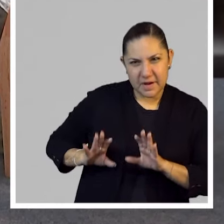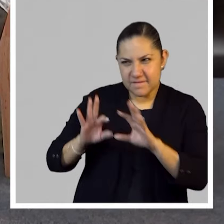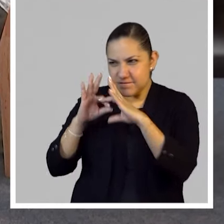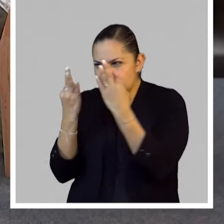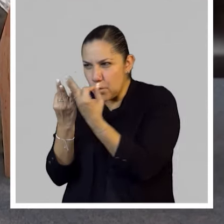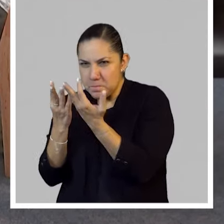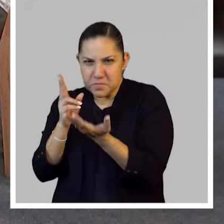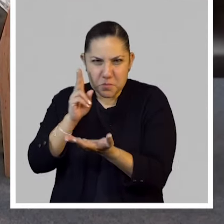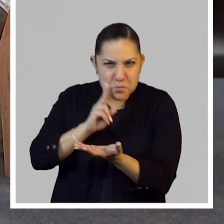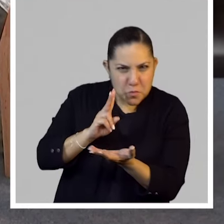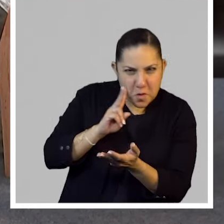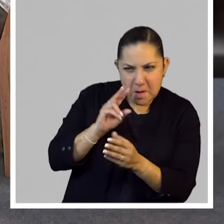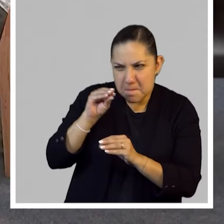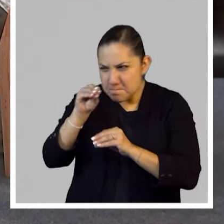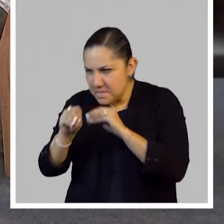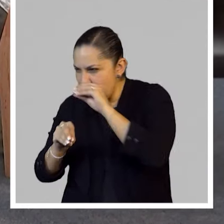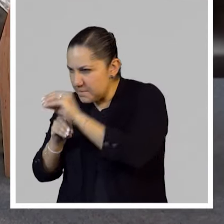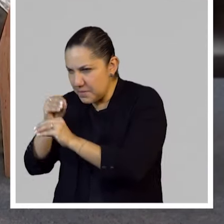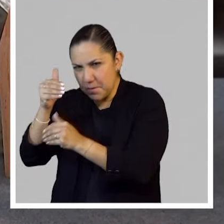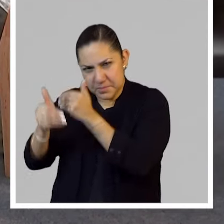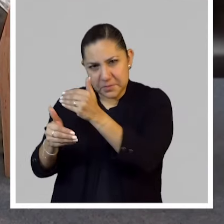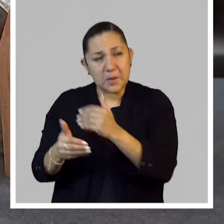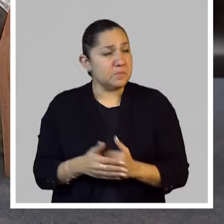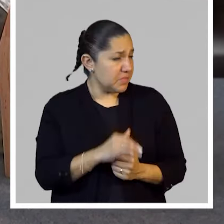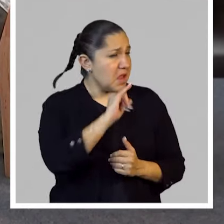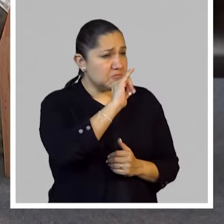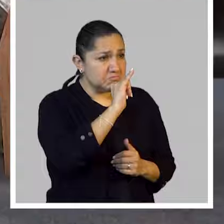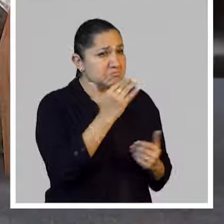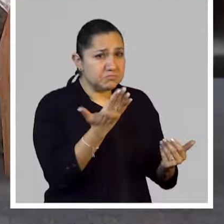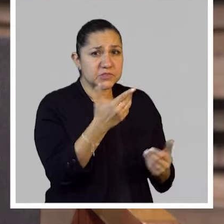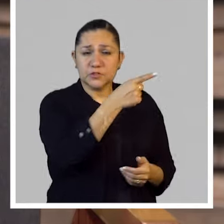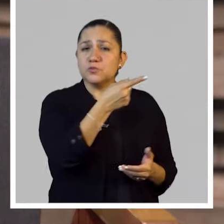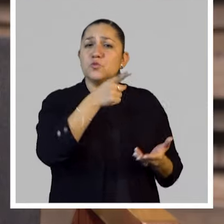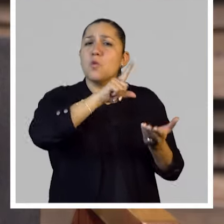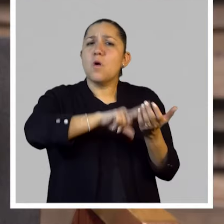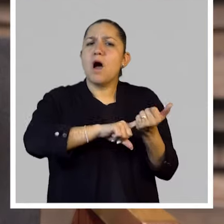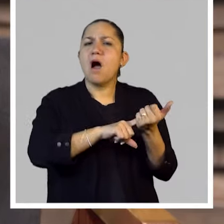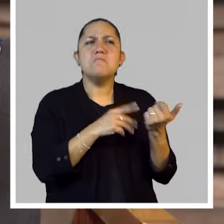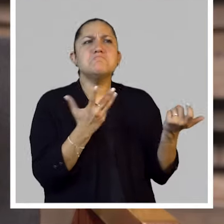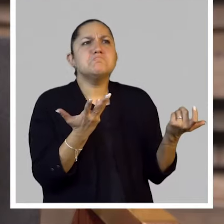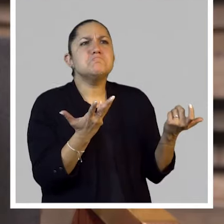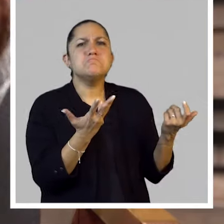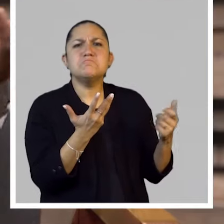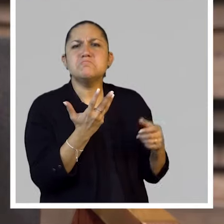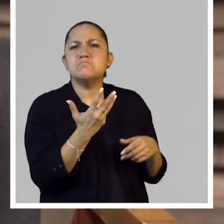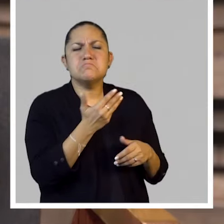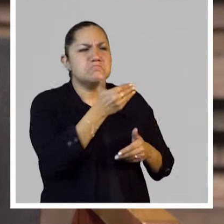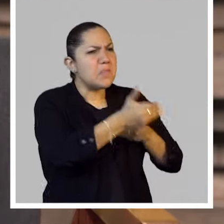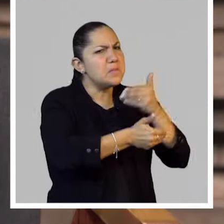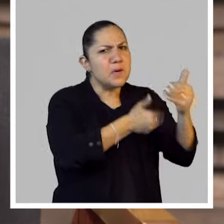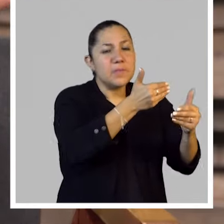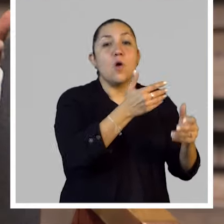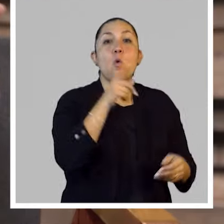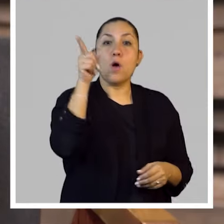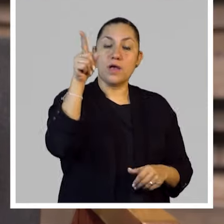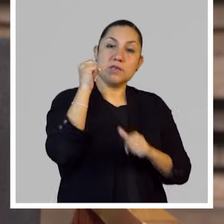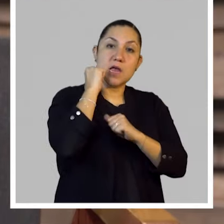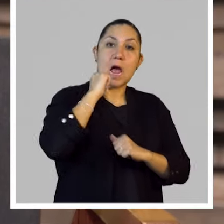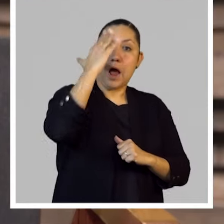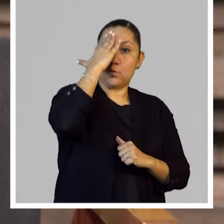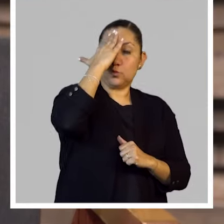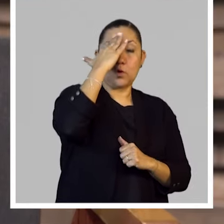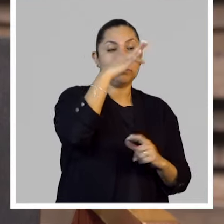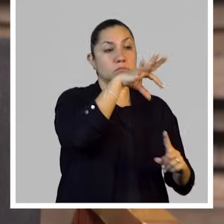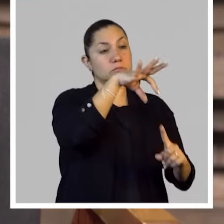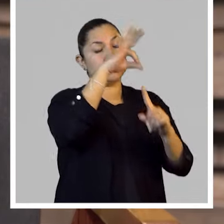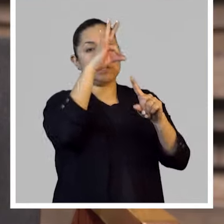muy orgánico de alguna forma, ¿no? No había autoridades que decidieran qué tipo de obras iban a